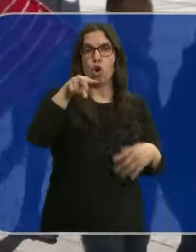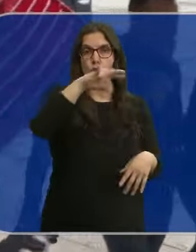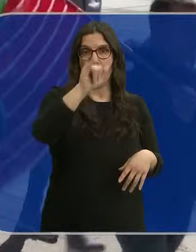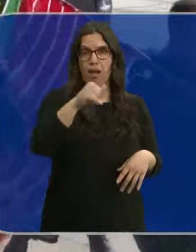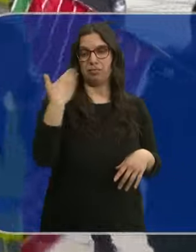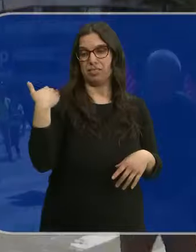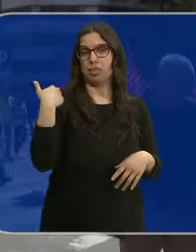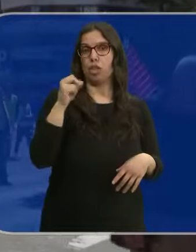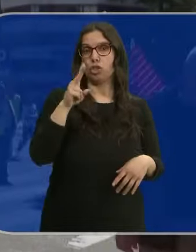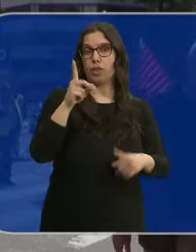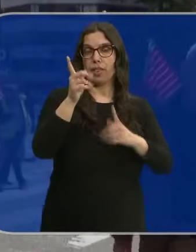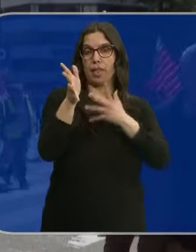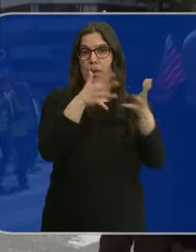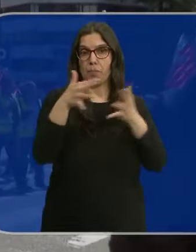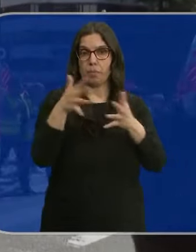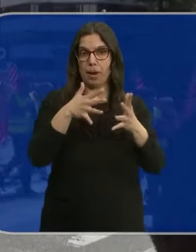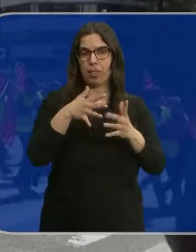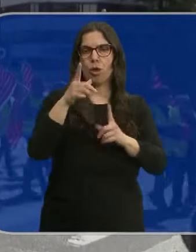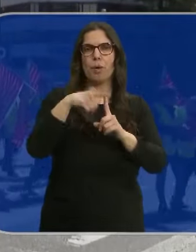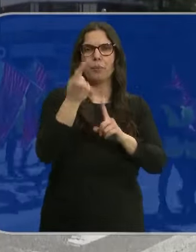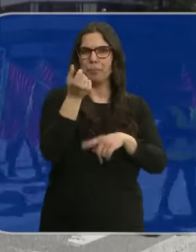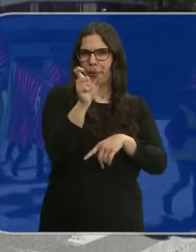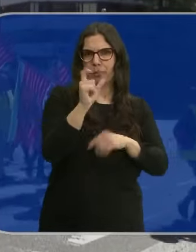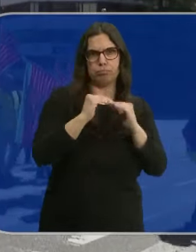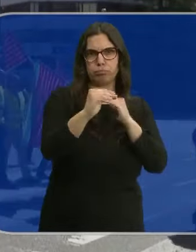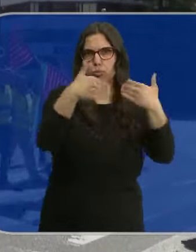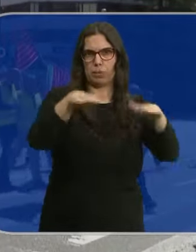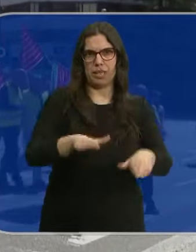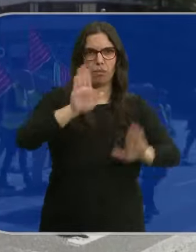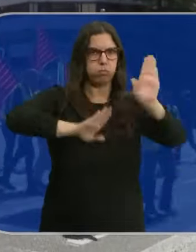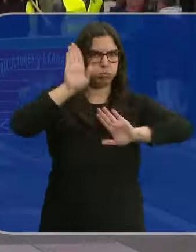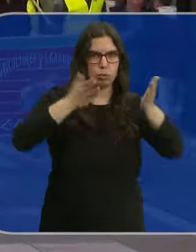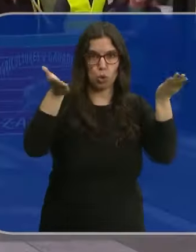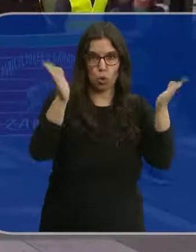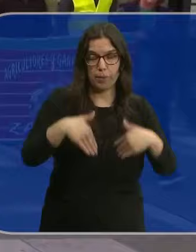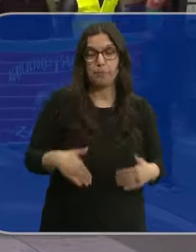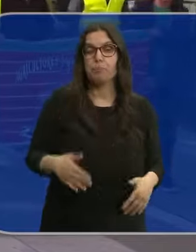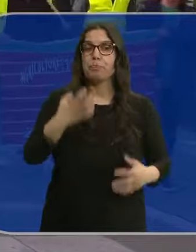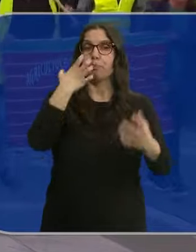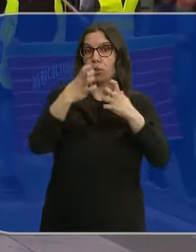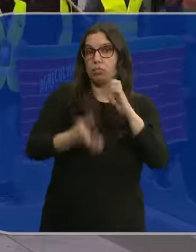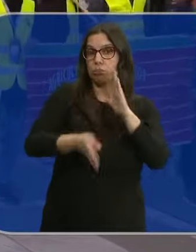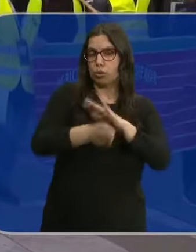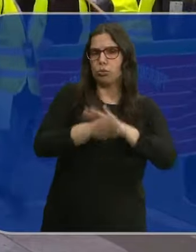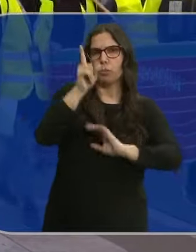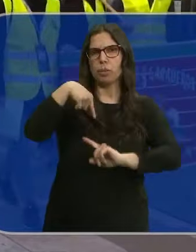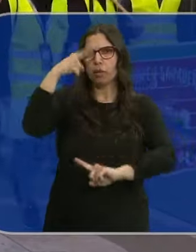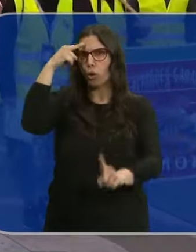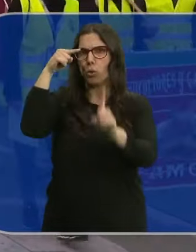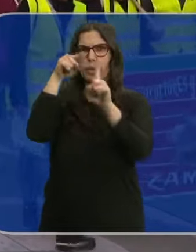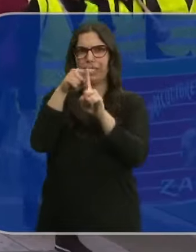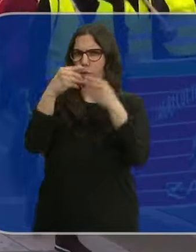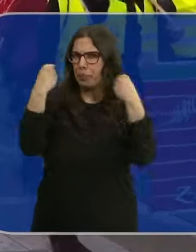que lleva desde el pasado 12 de marzo con las cotizaciones suspendidas. Por lo tanto, continúan las protestas, pero también los objetivos